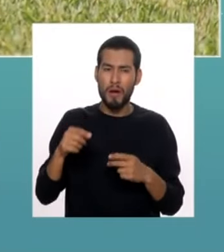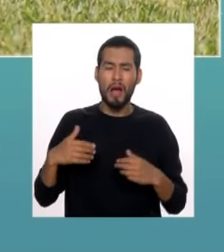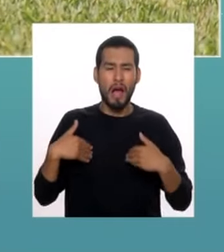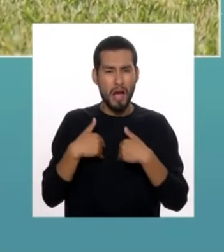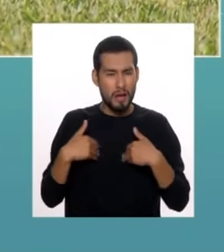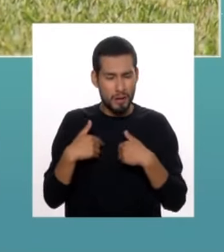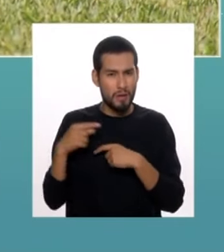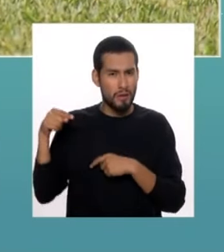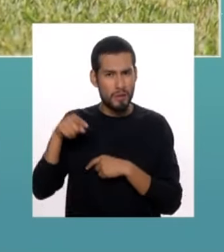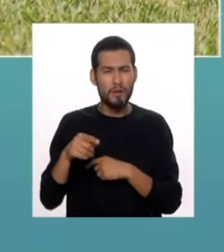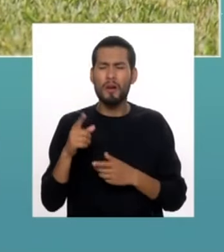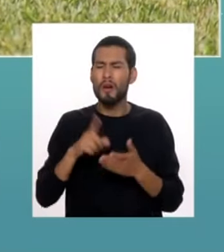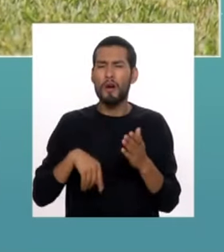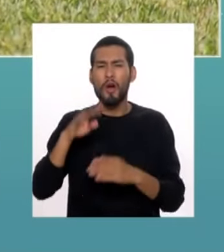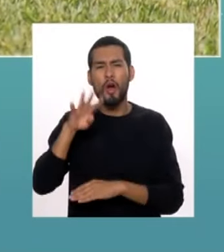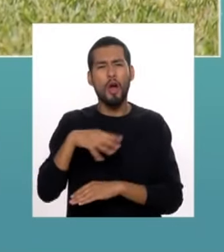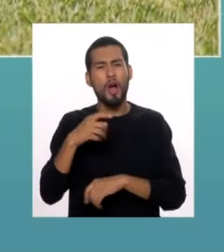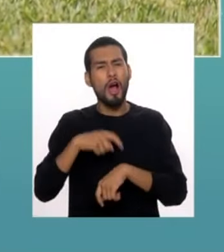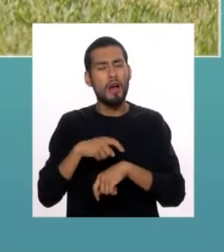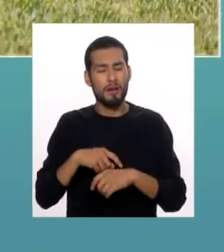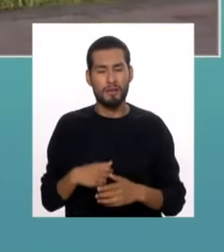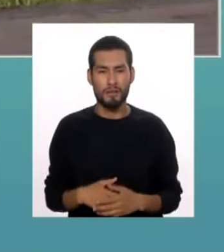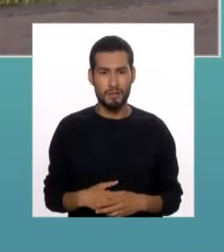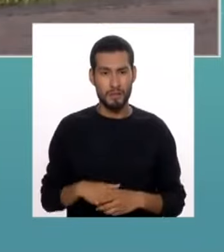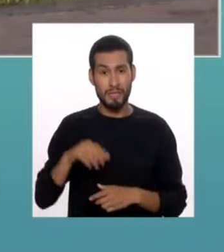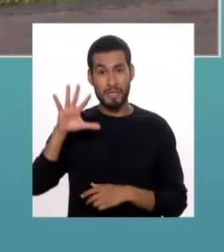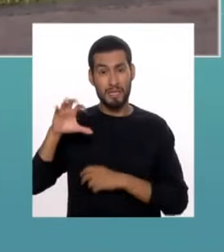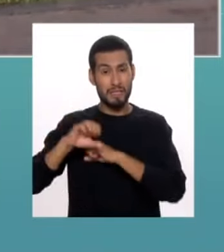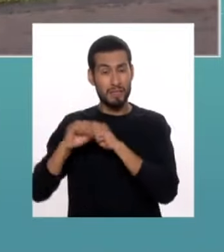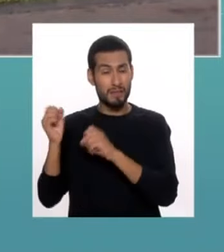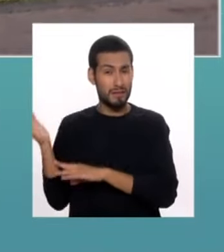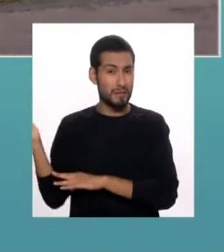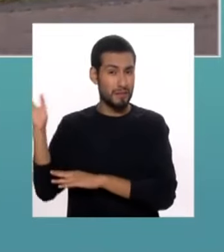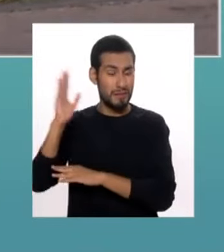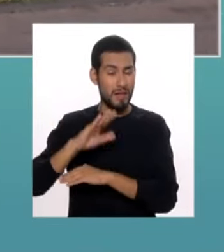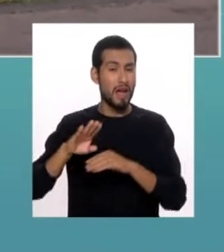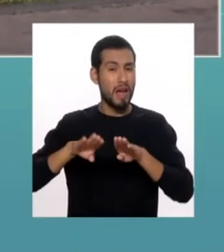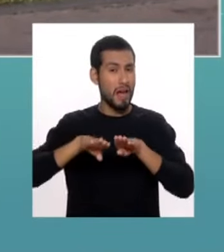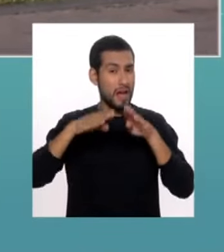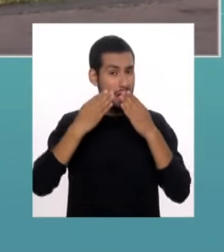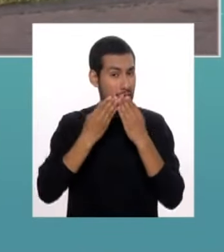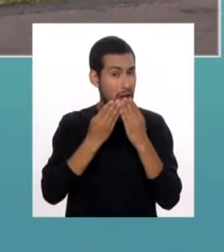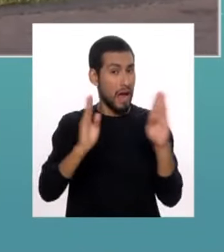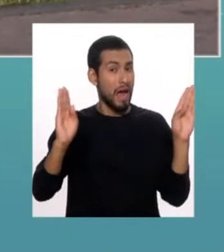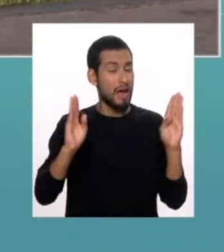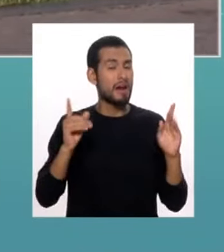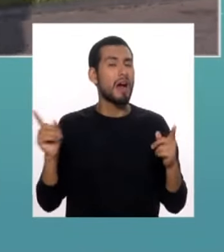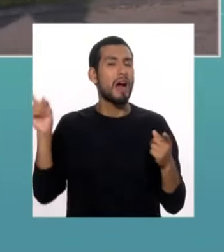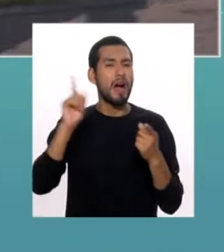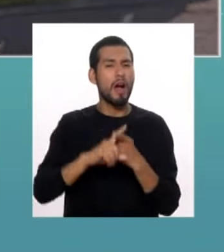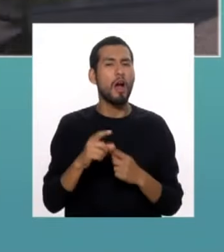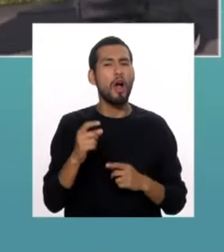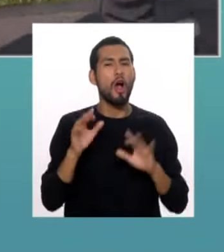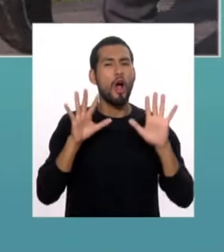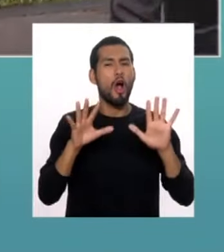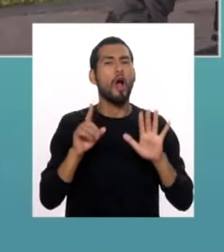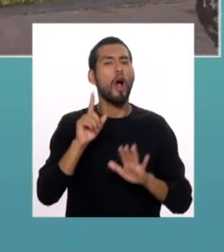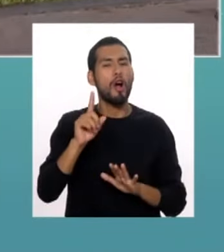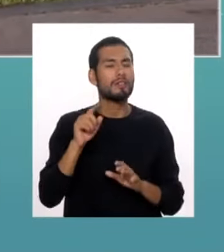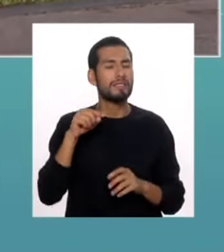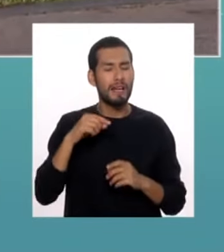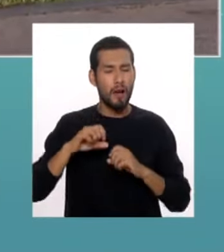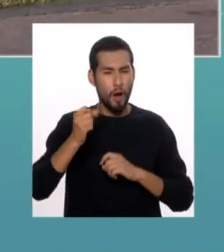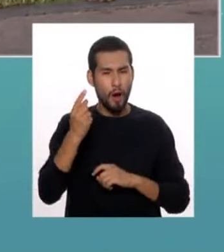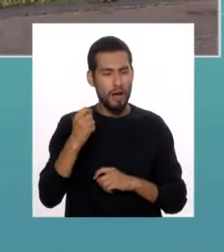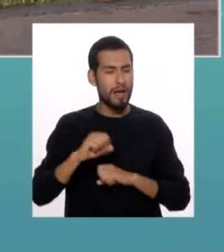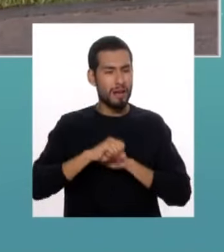mascotitas? ¿En qué horarios? Sí, desde las 5 de la mañana el parque abre sus puertas hasta las 11 de la mañana, donde todos pueden